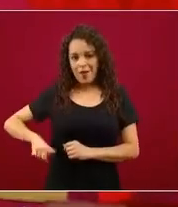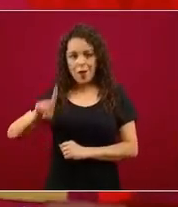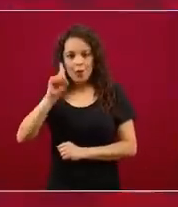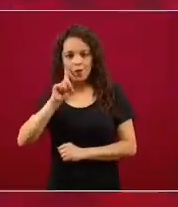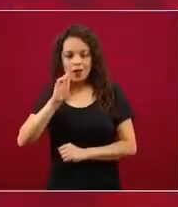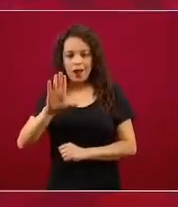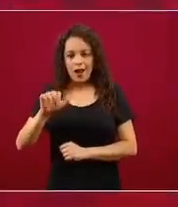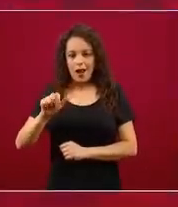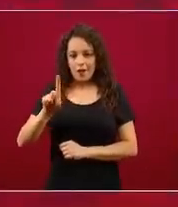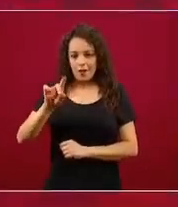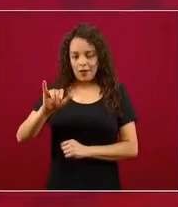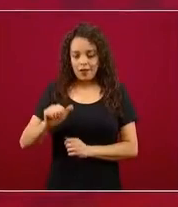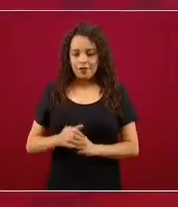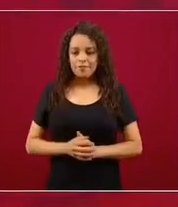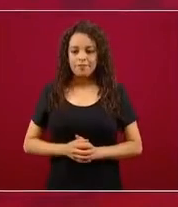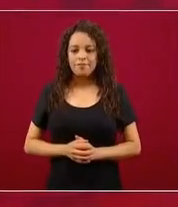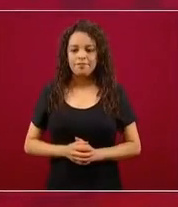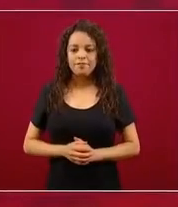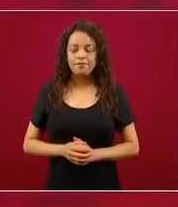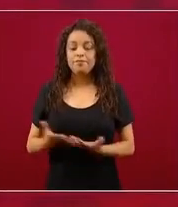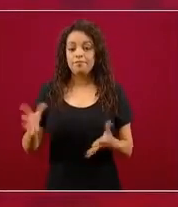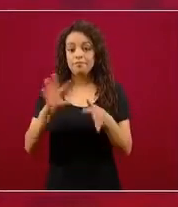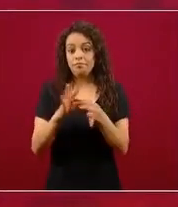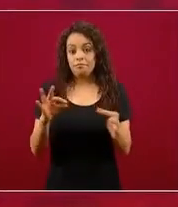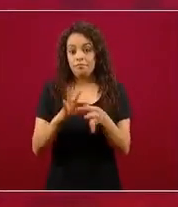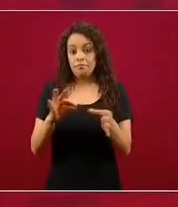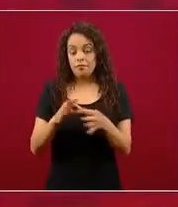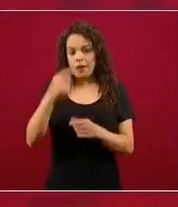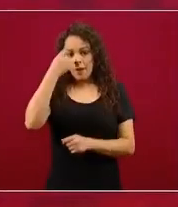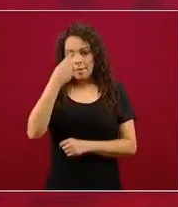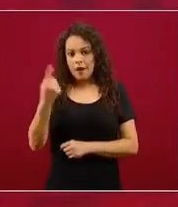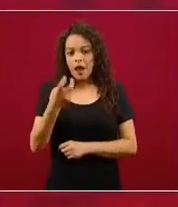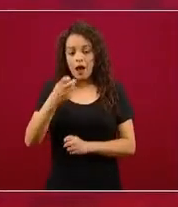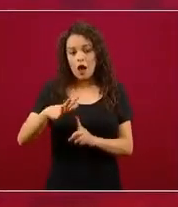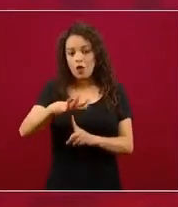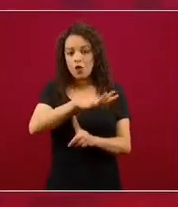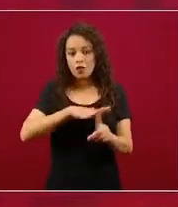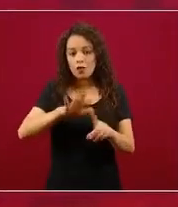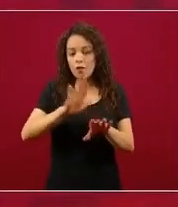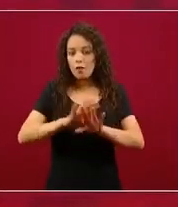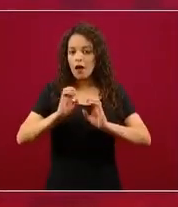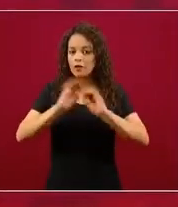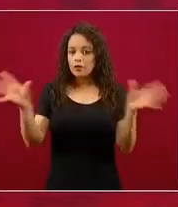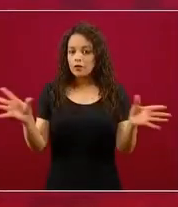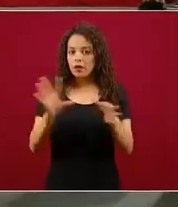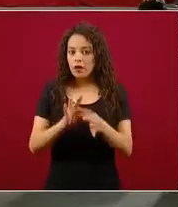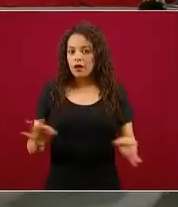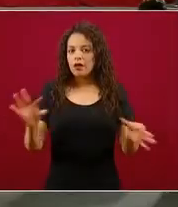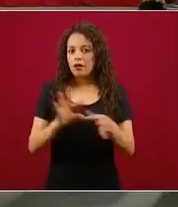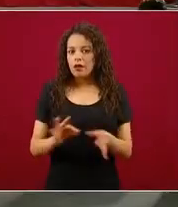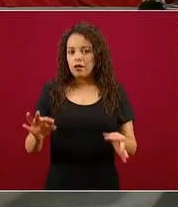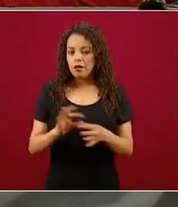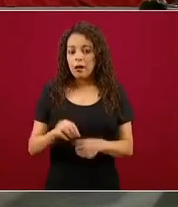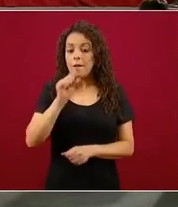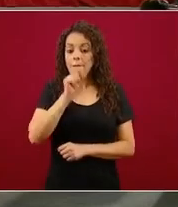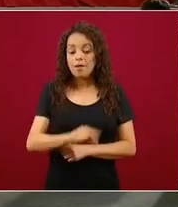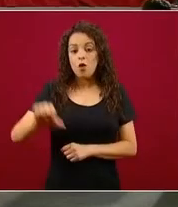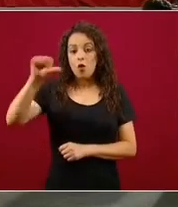y hablamos, hice toda esta introducción para explicar el contexto, precisamente de este tema que lo que ella anunció hoy.